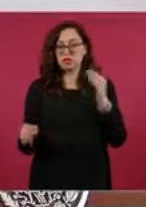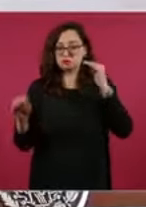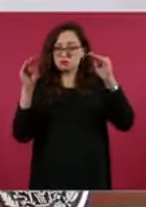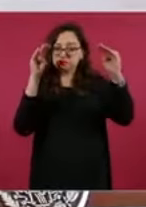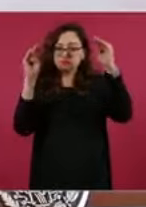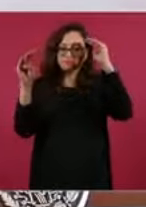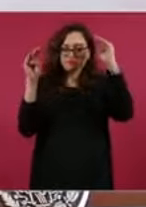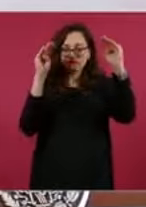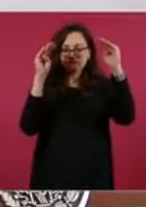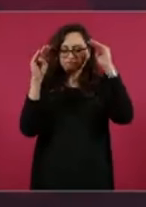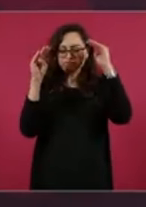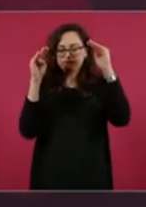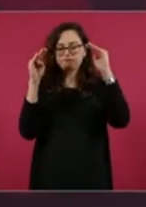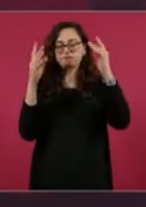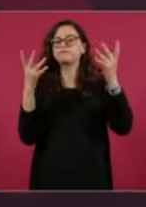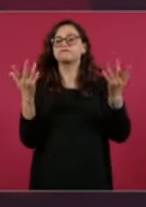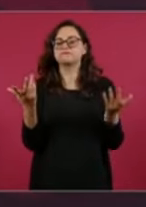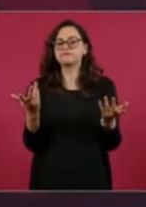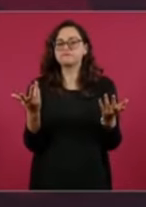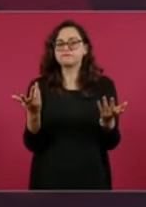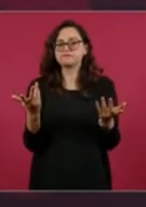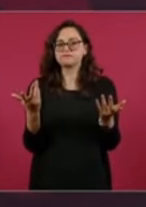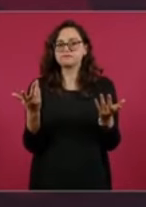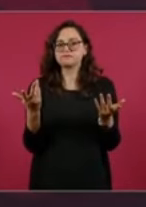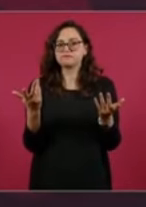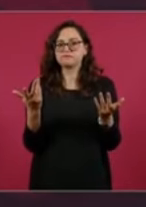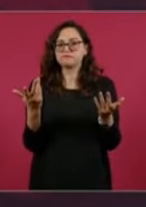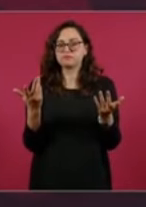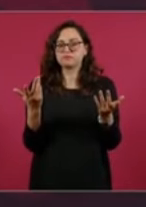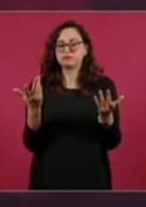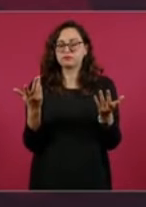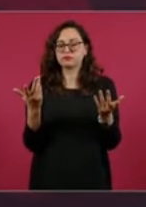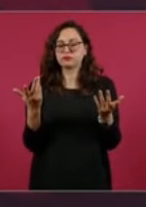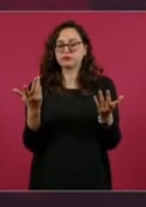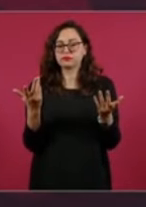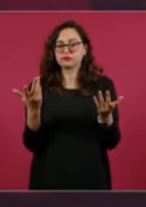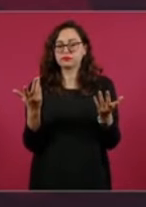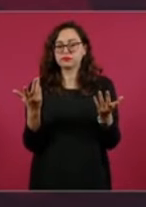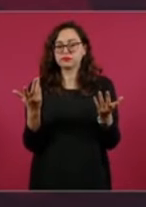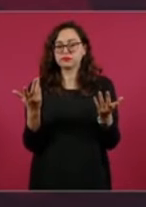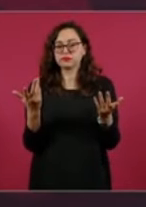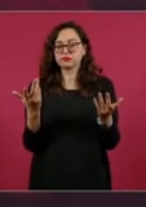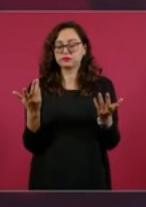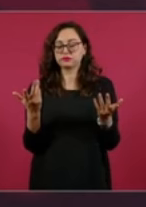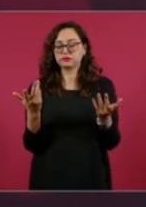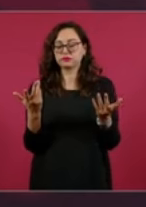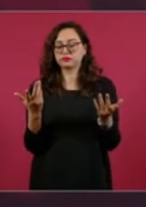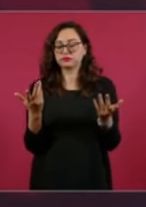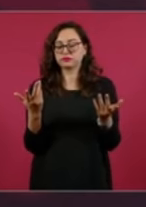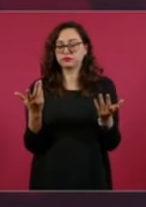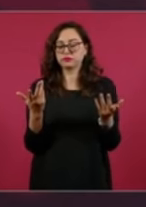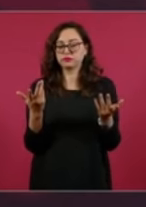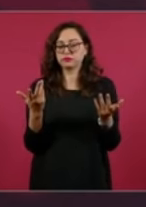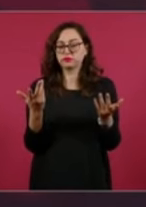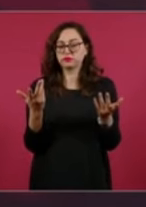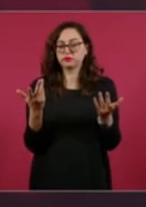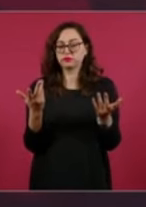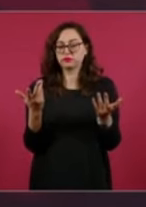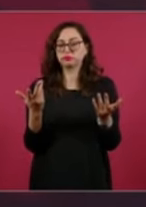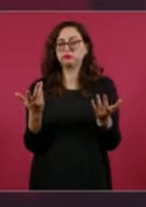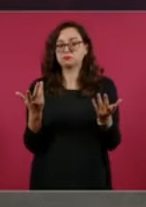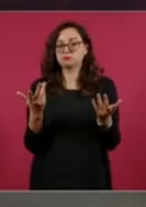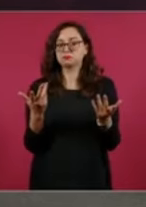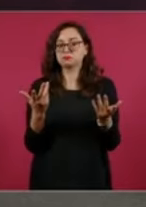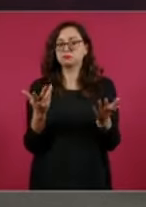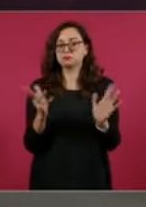es muy